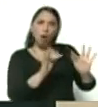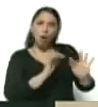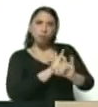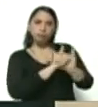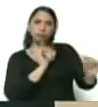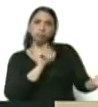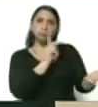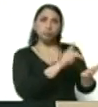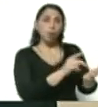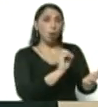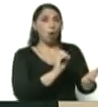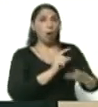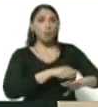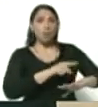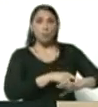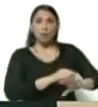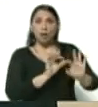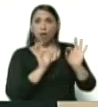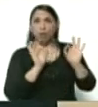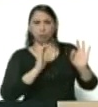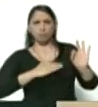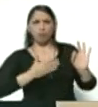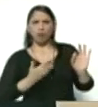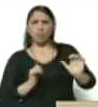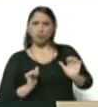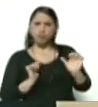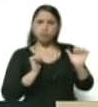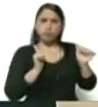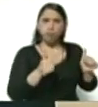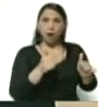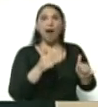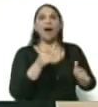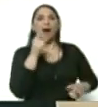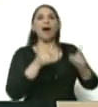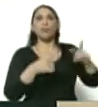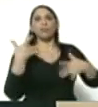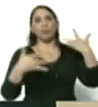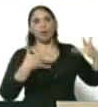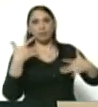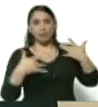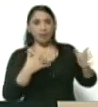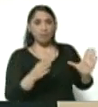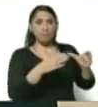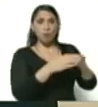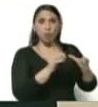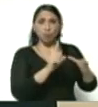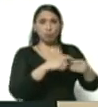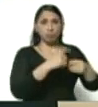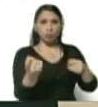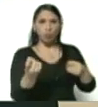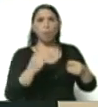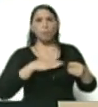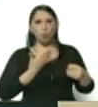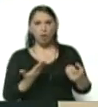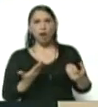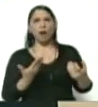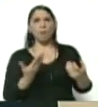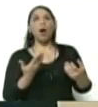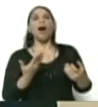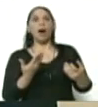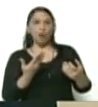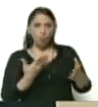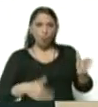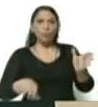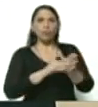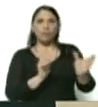o al momento de que podamos iniciar ciertas actividades en esos sectores no exceptuados podamos reincorporarlos